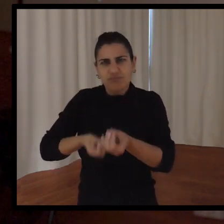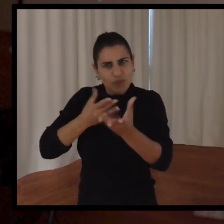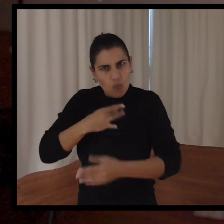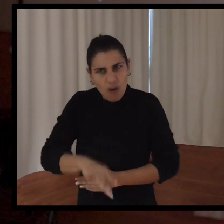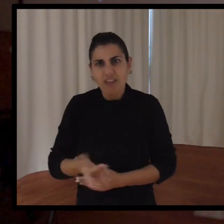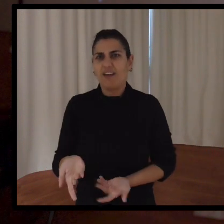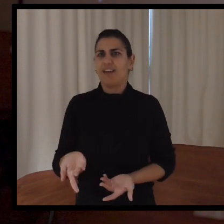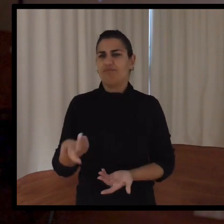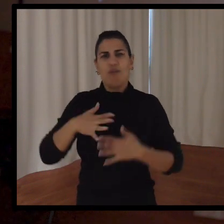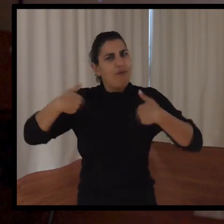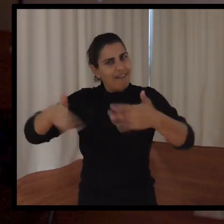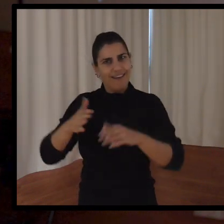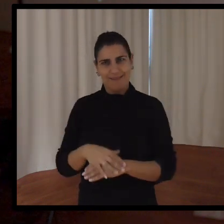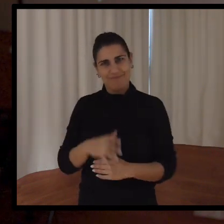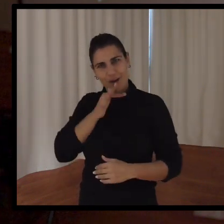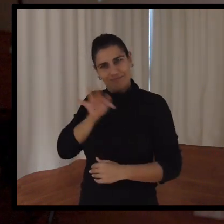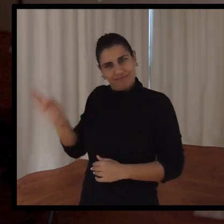lo que él quiera.